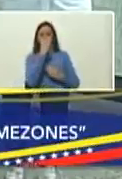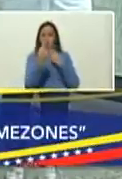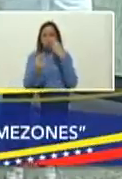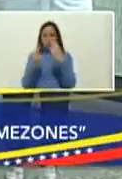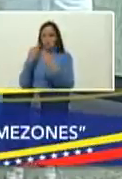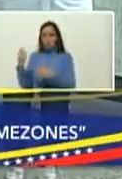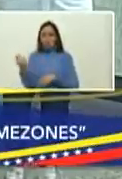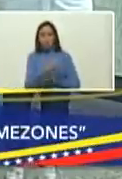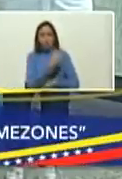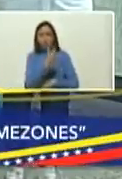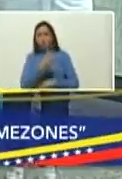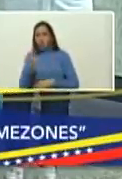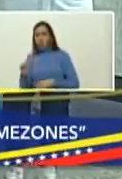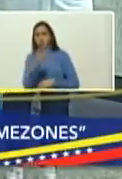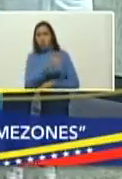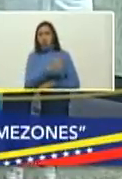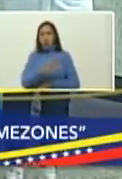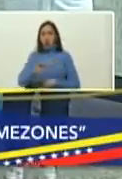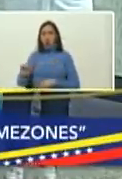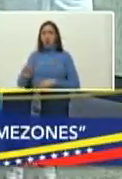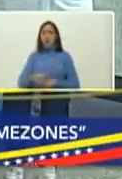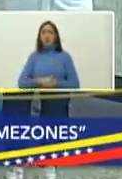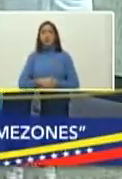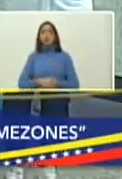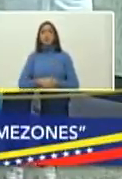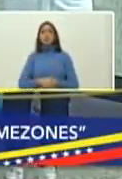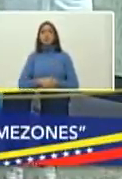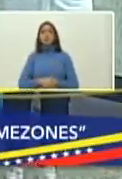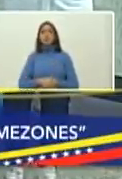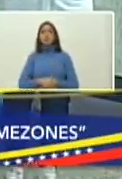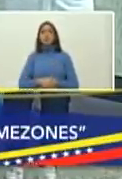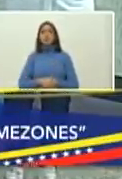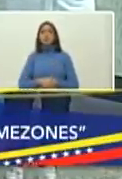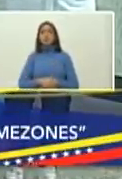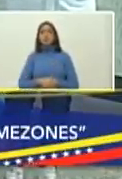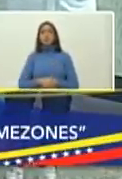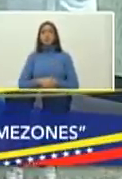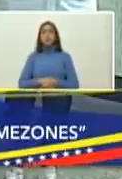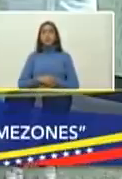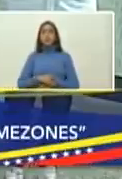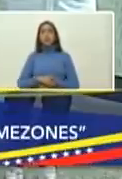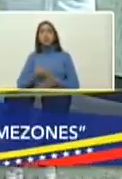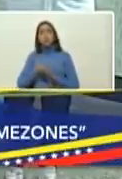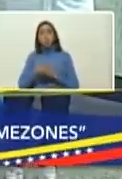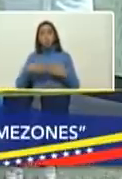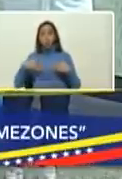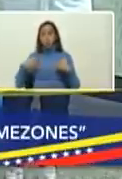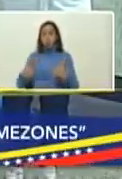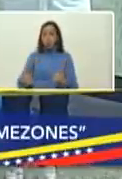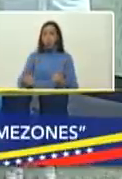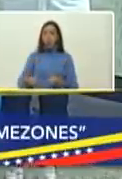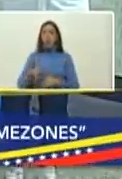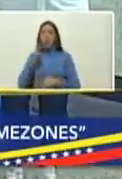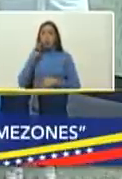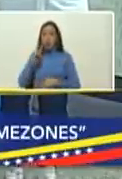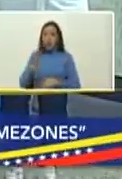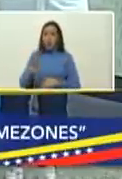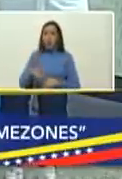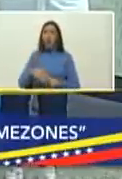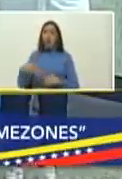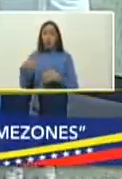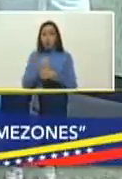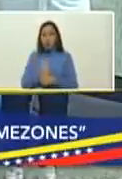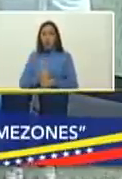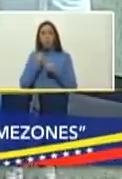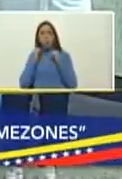caso revisando todo lo que es el elemento pues que se encuentra en el territorio en el ámbito de salud para poder determinar tanto los problemas